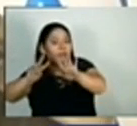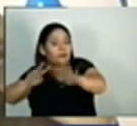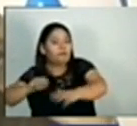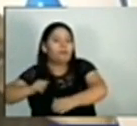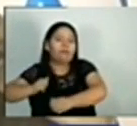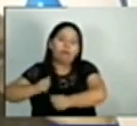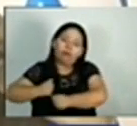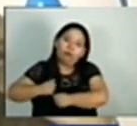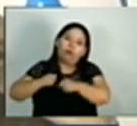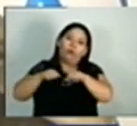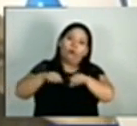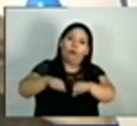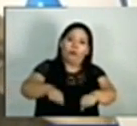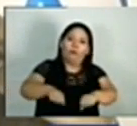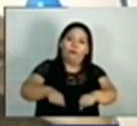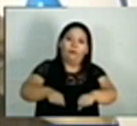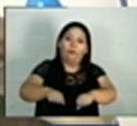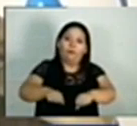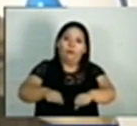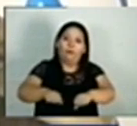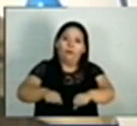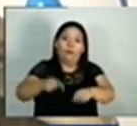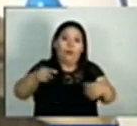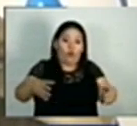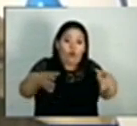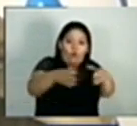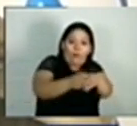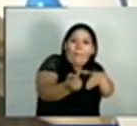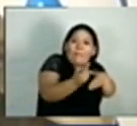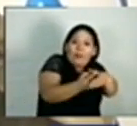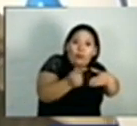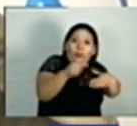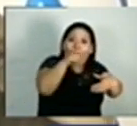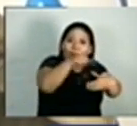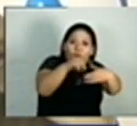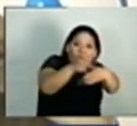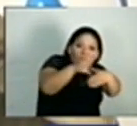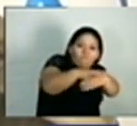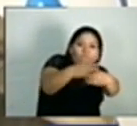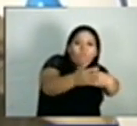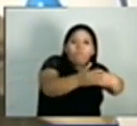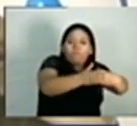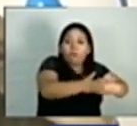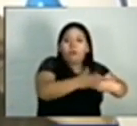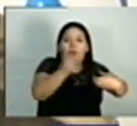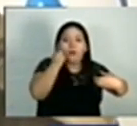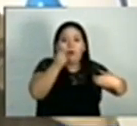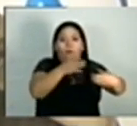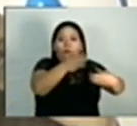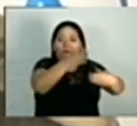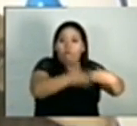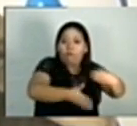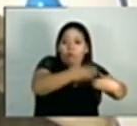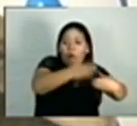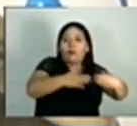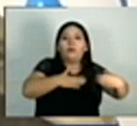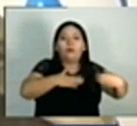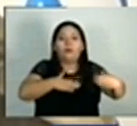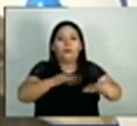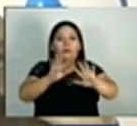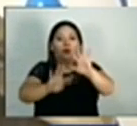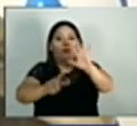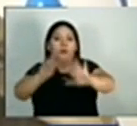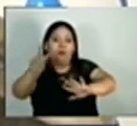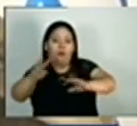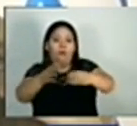Y dentro de los rehenes en este momento en la franja de Gaza tenemos confirmados 97